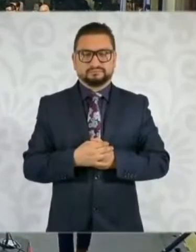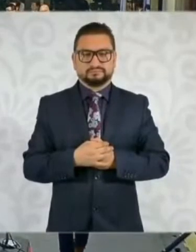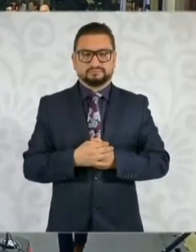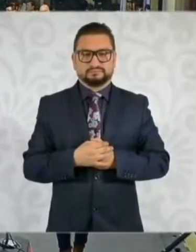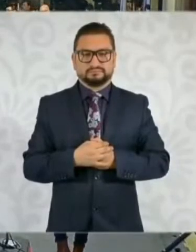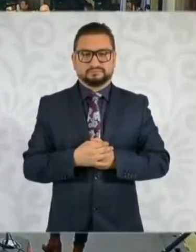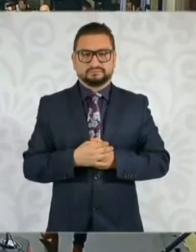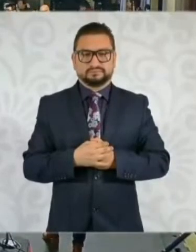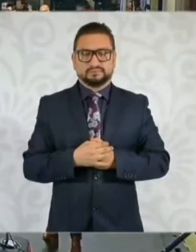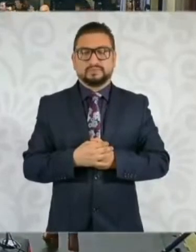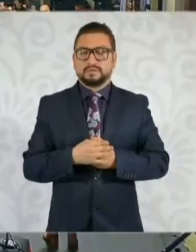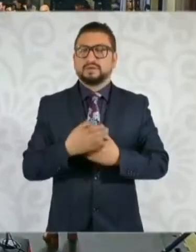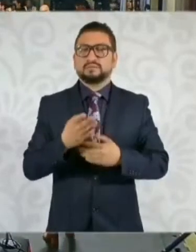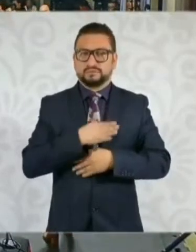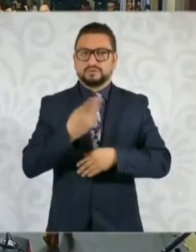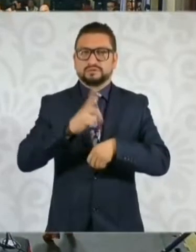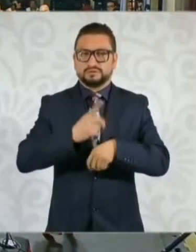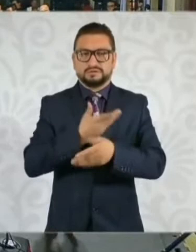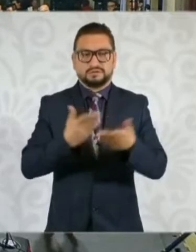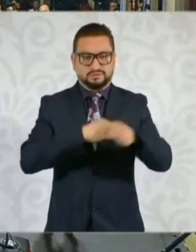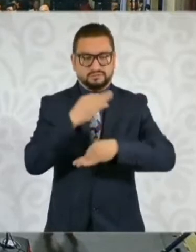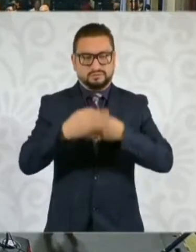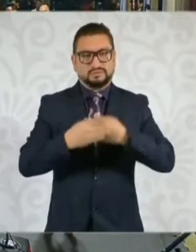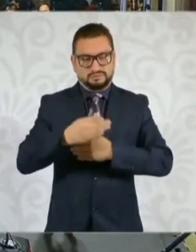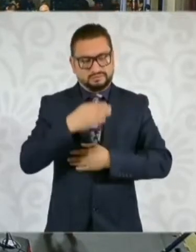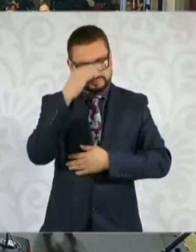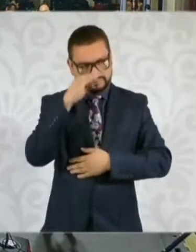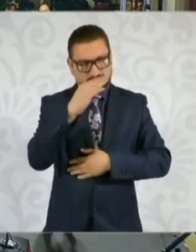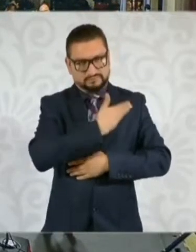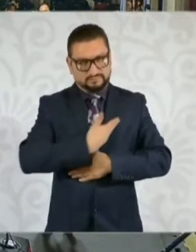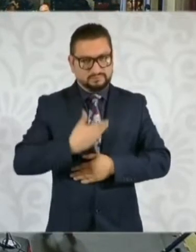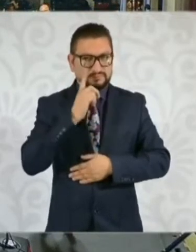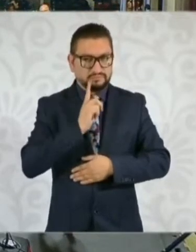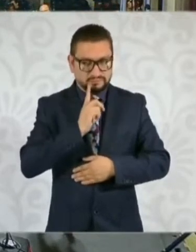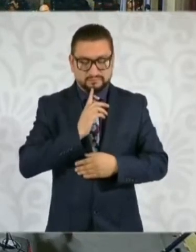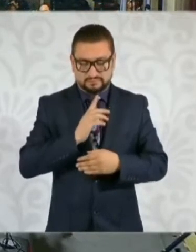Muy buenos días a todos y todas. Con su permiso, señora presidenta.